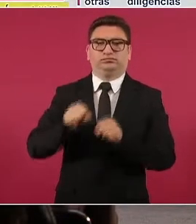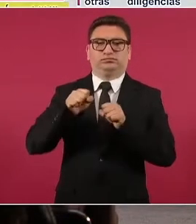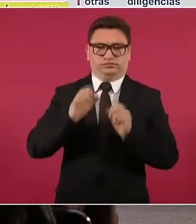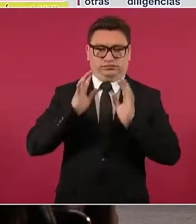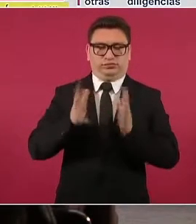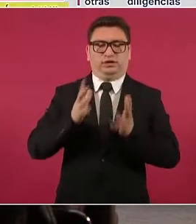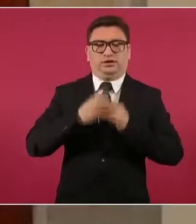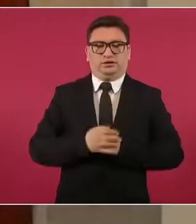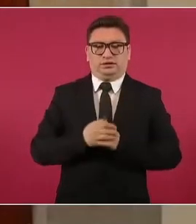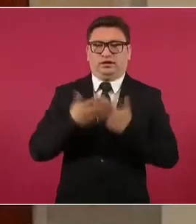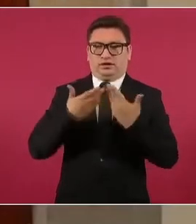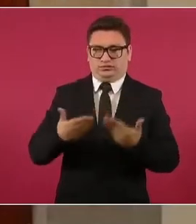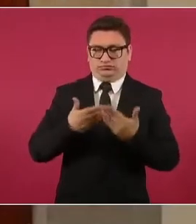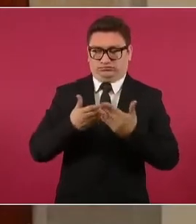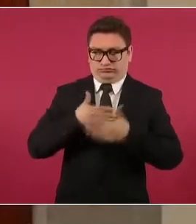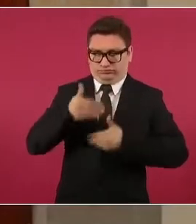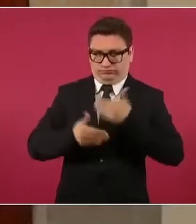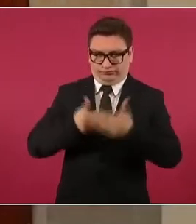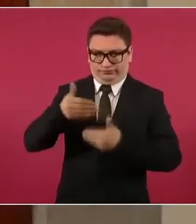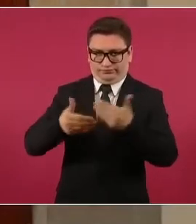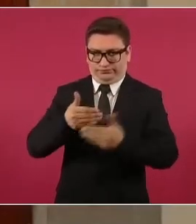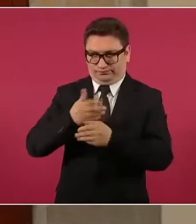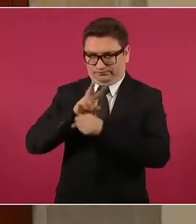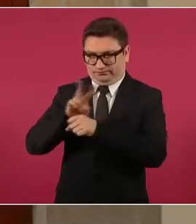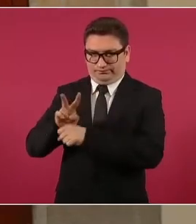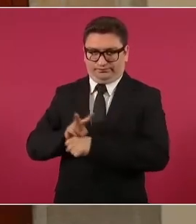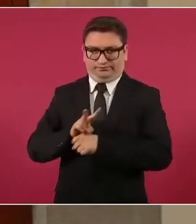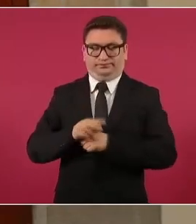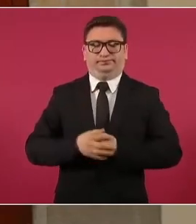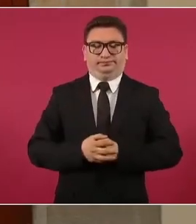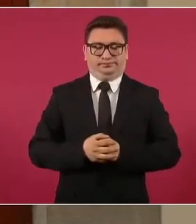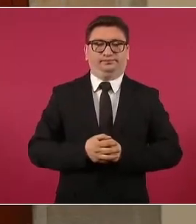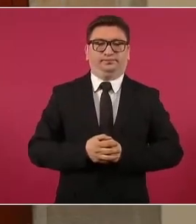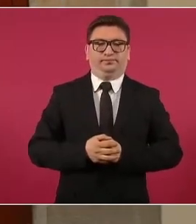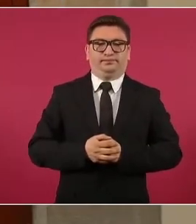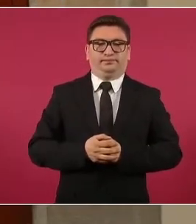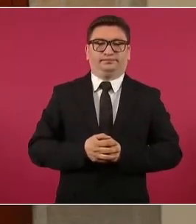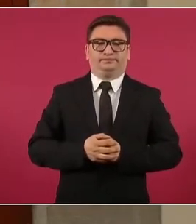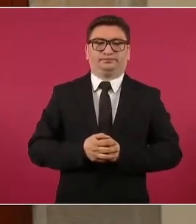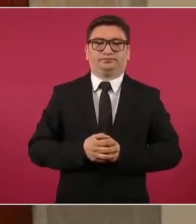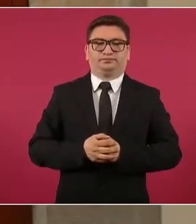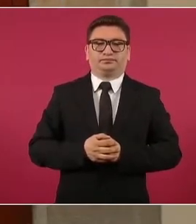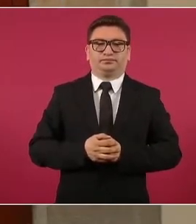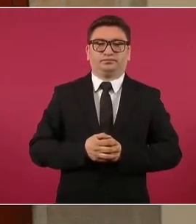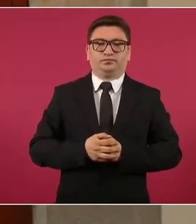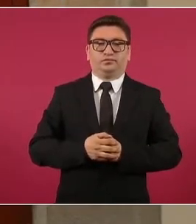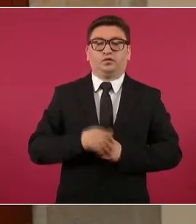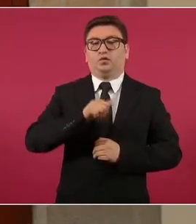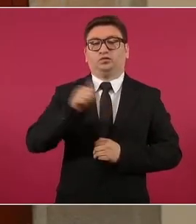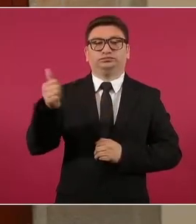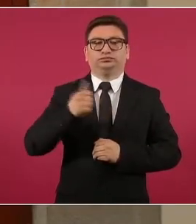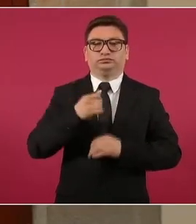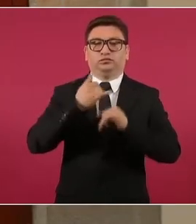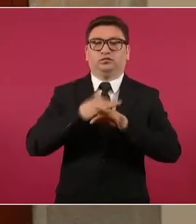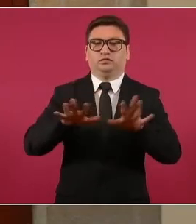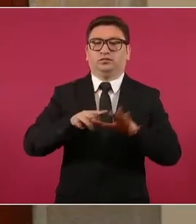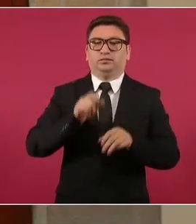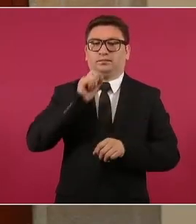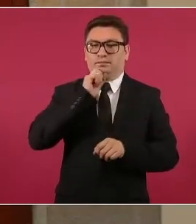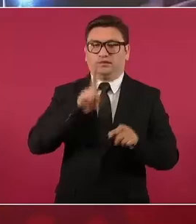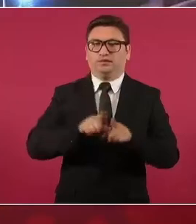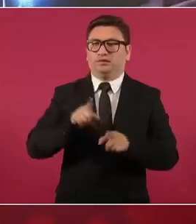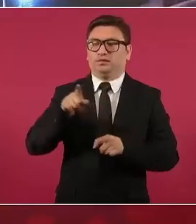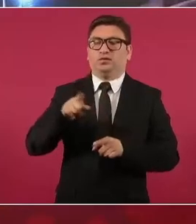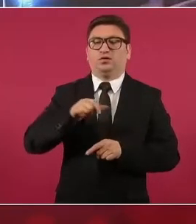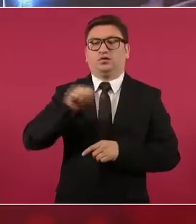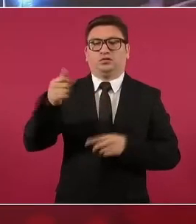pendientes de su vinculación al proceso penal. Siguiente. Informar también de la detención de otro